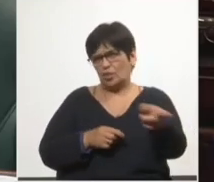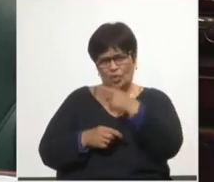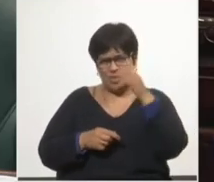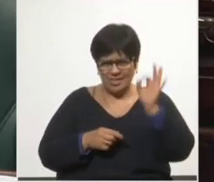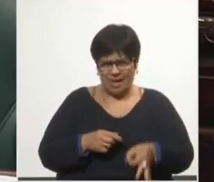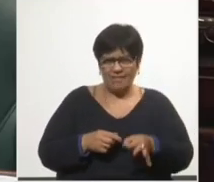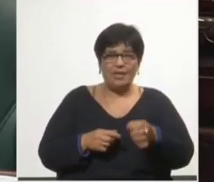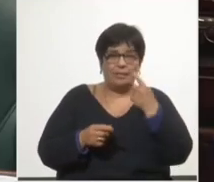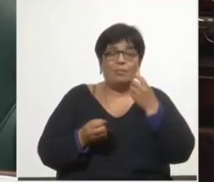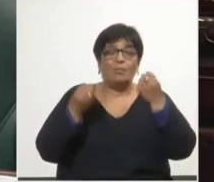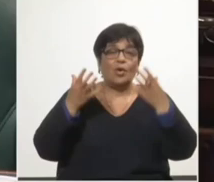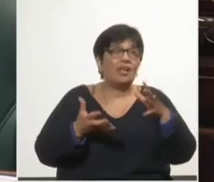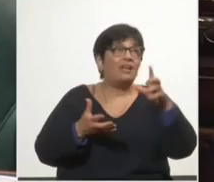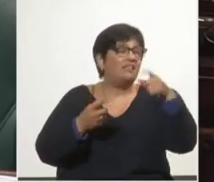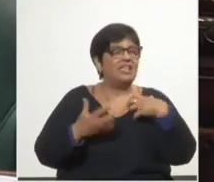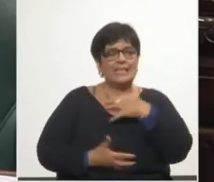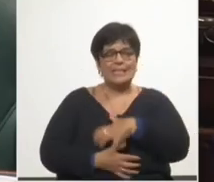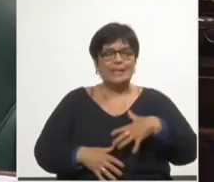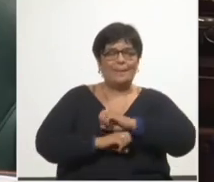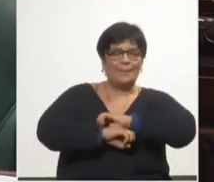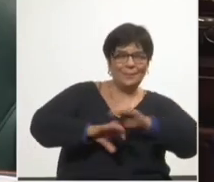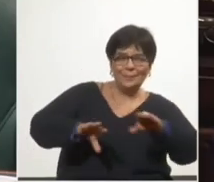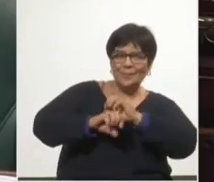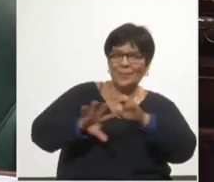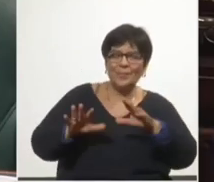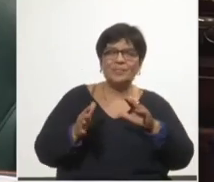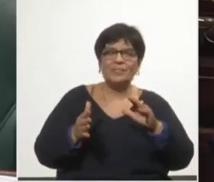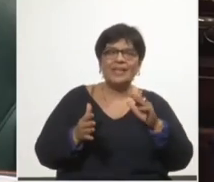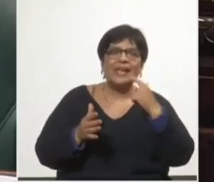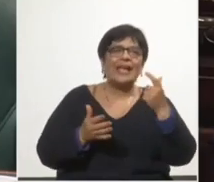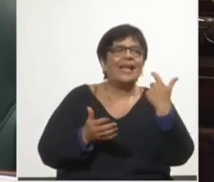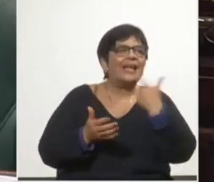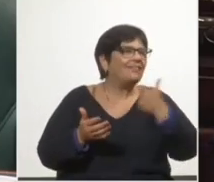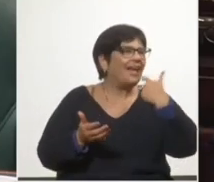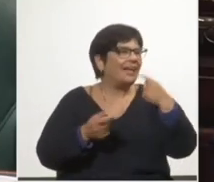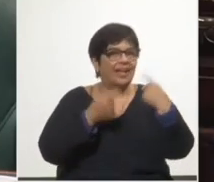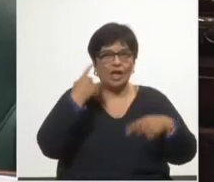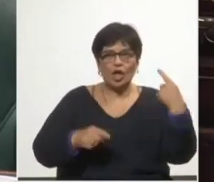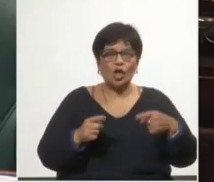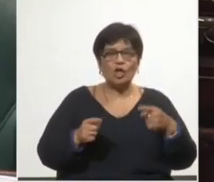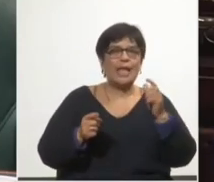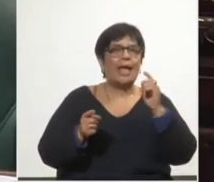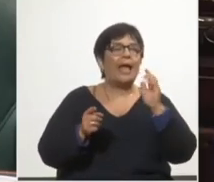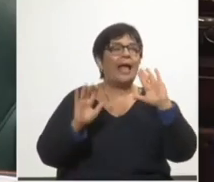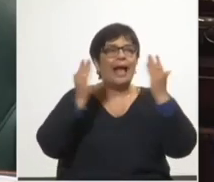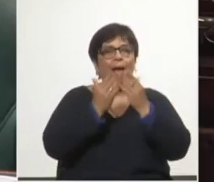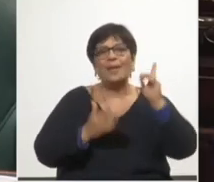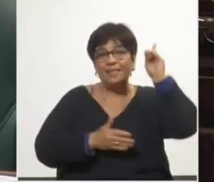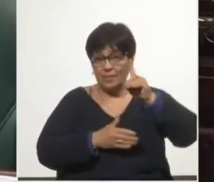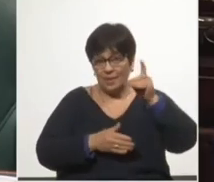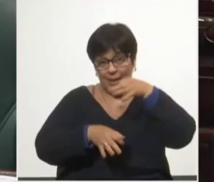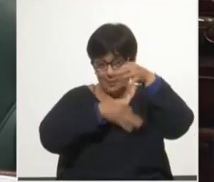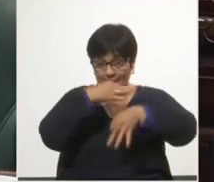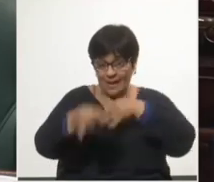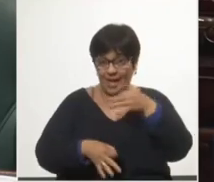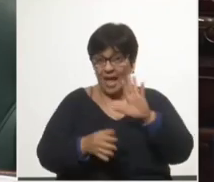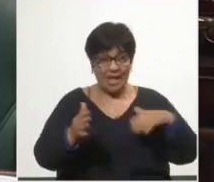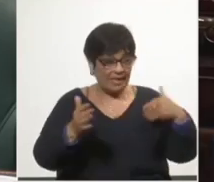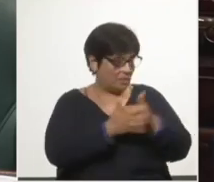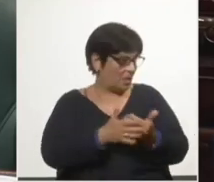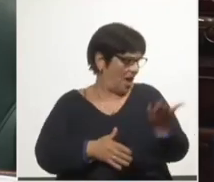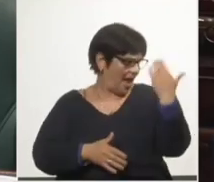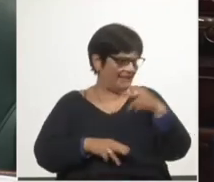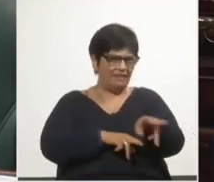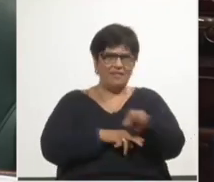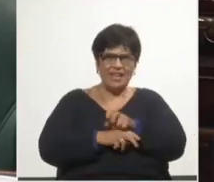cuenta que generó malestar que se recogieran las carencias confirmadas en la Cámara de Representantes. Quien hasta hace poco fuera Fiscal